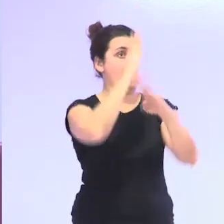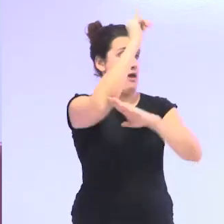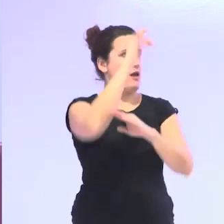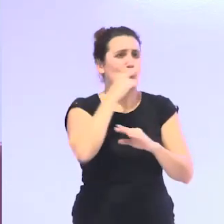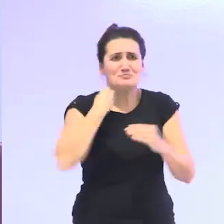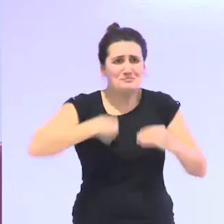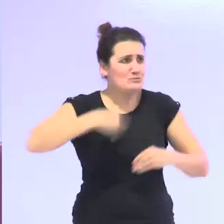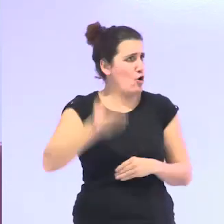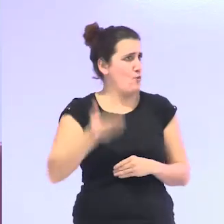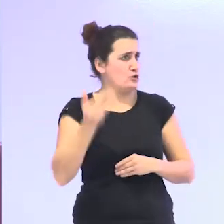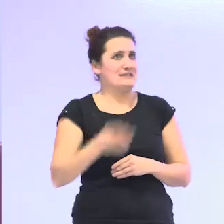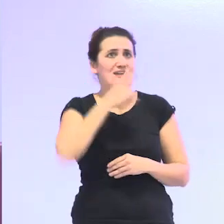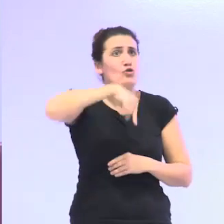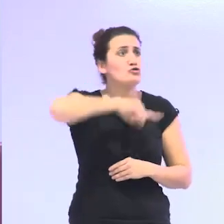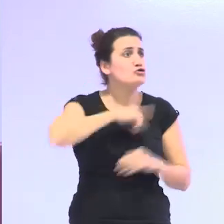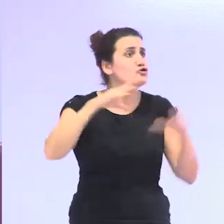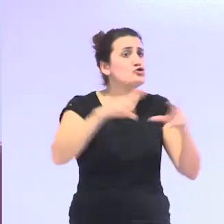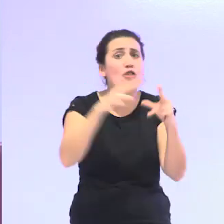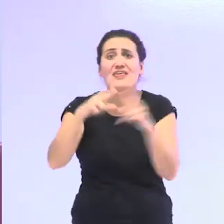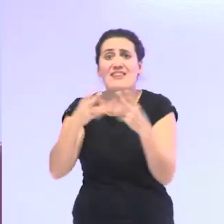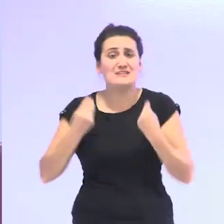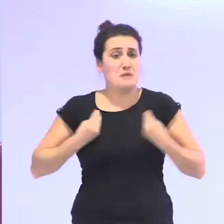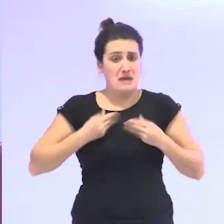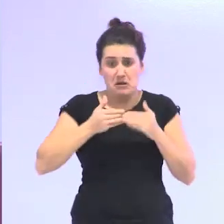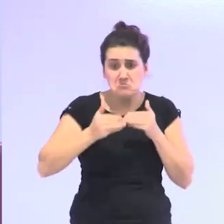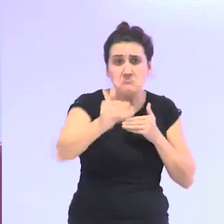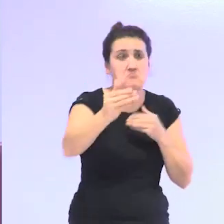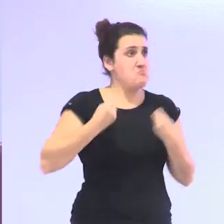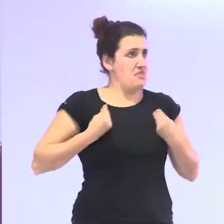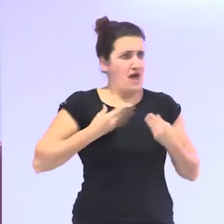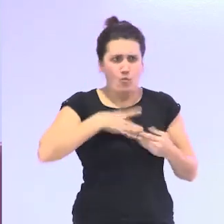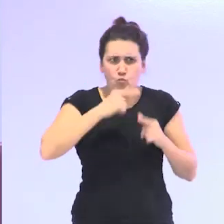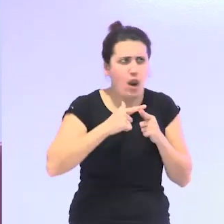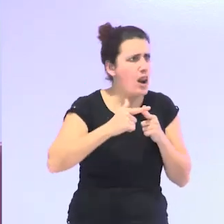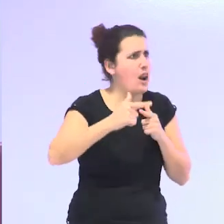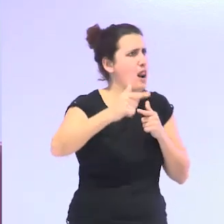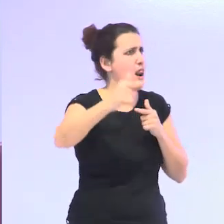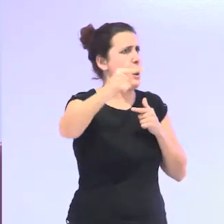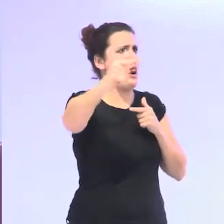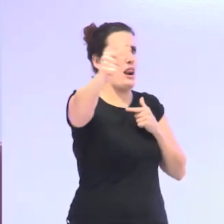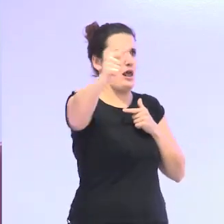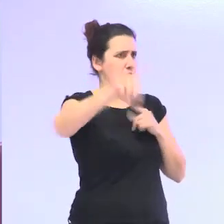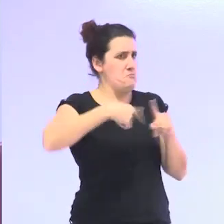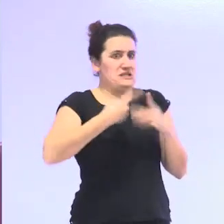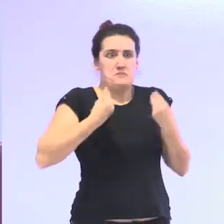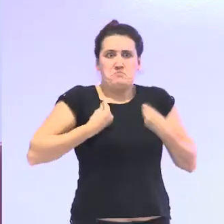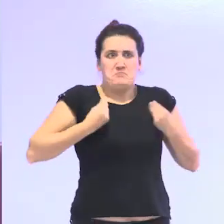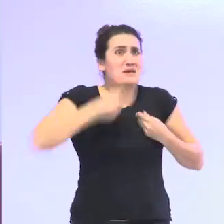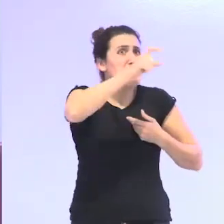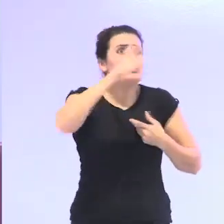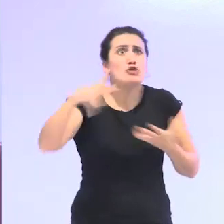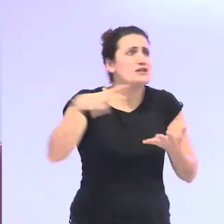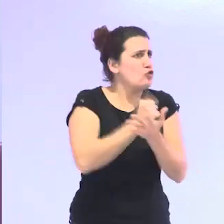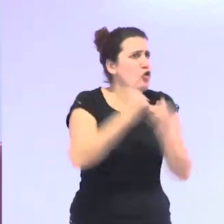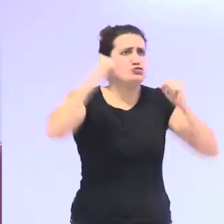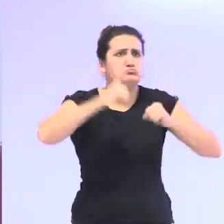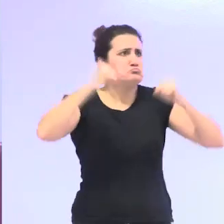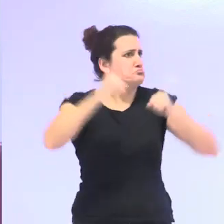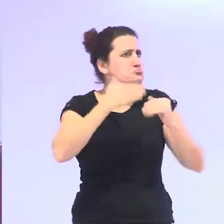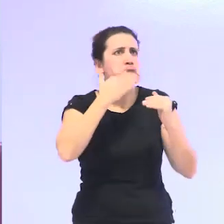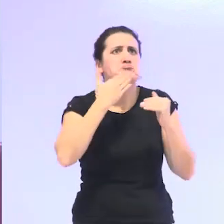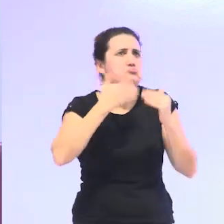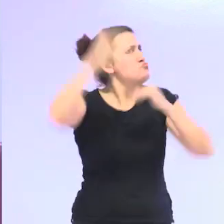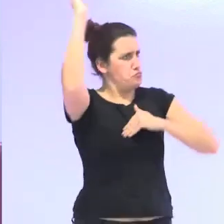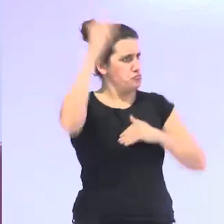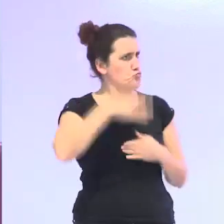que vamos a vivir en sociedades donde nuestra esperanza de vida va a ser muy larga y donde vamos a vivir todo el mundo edades muy avanzadas